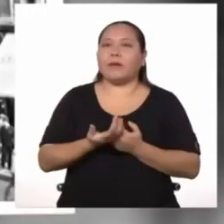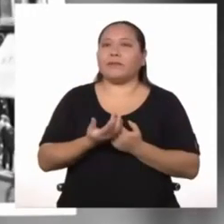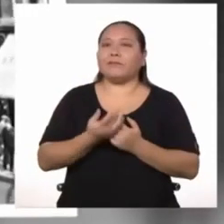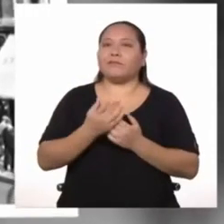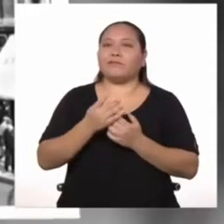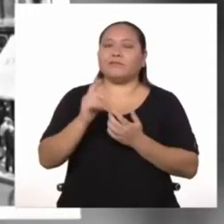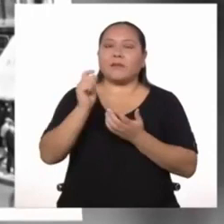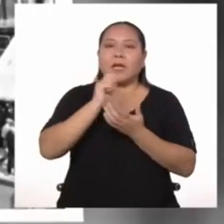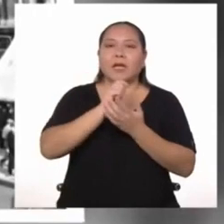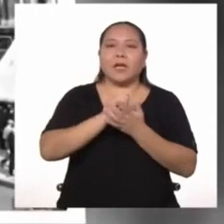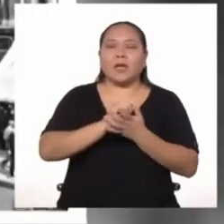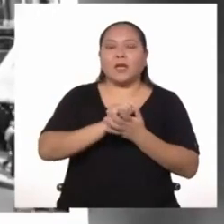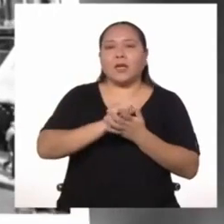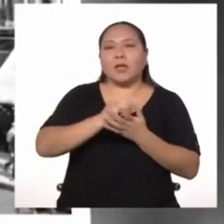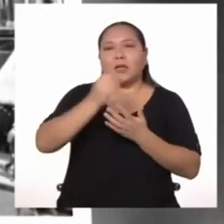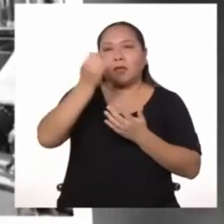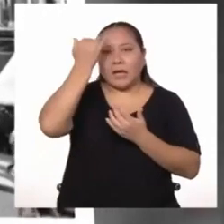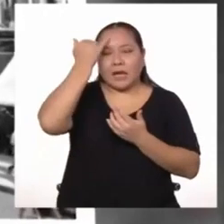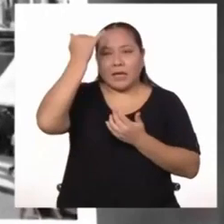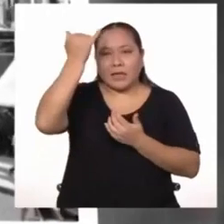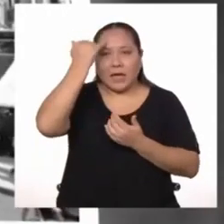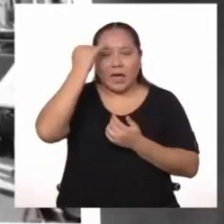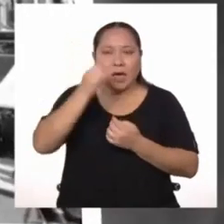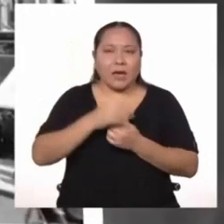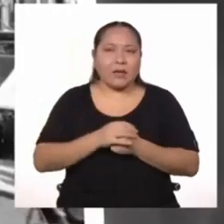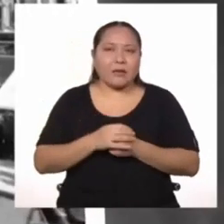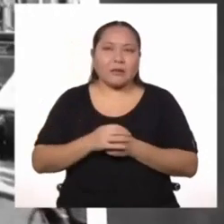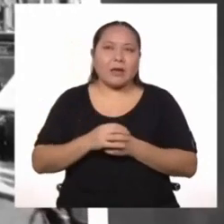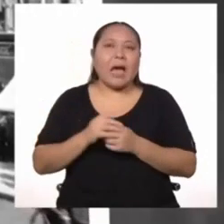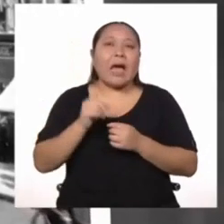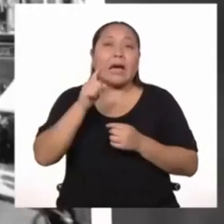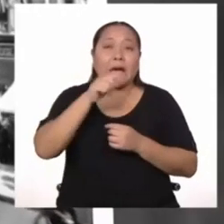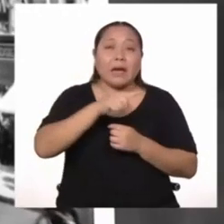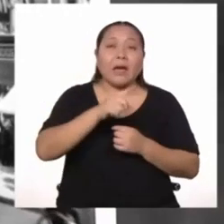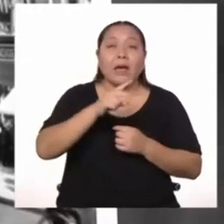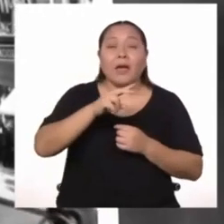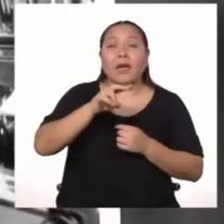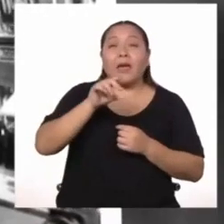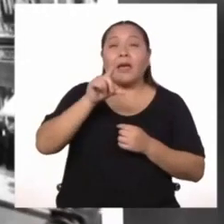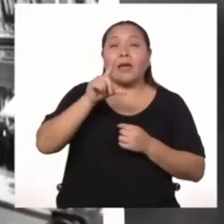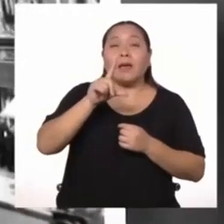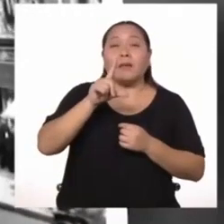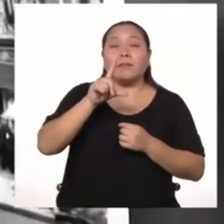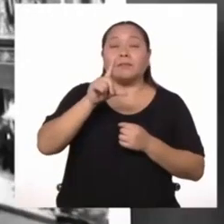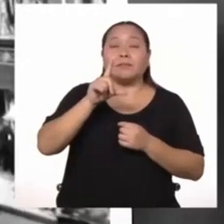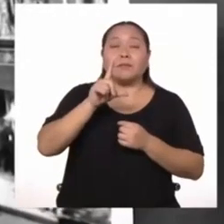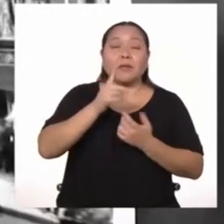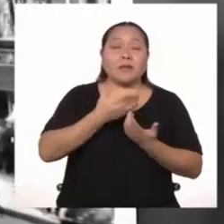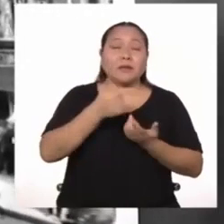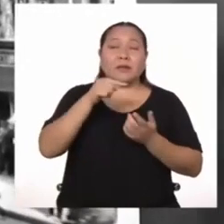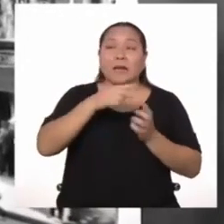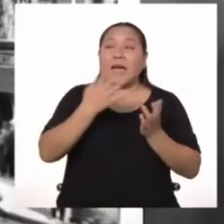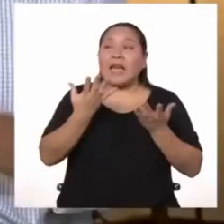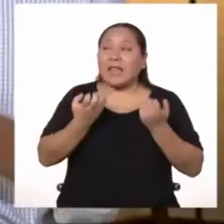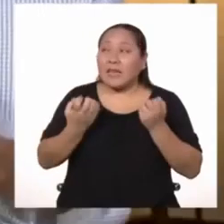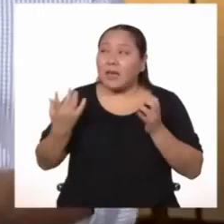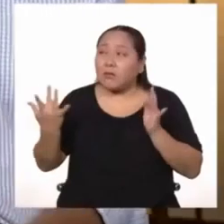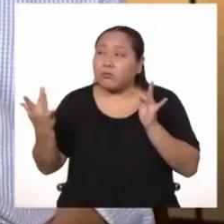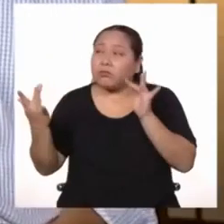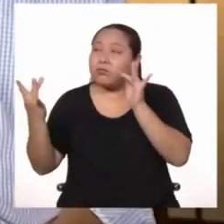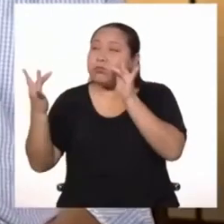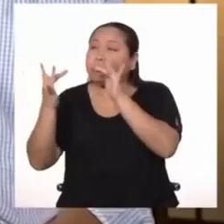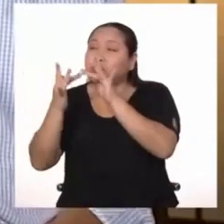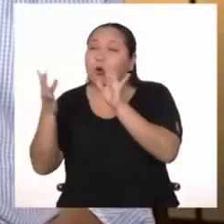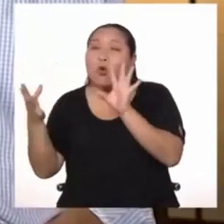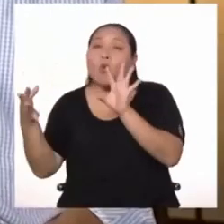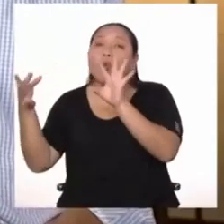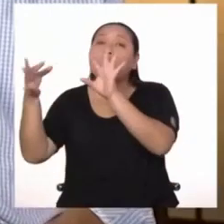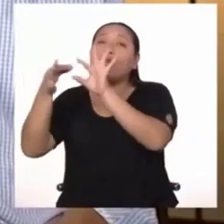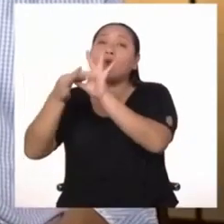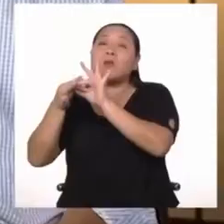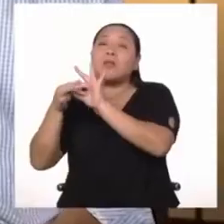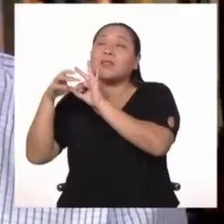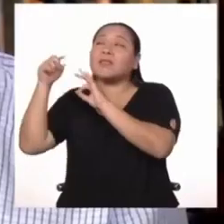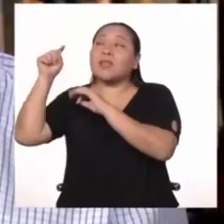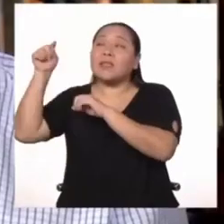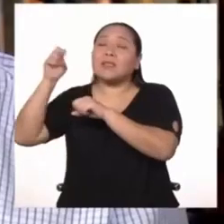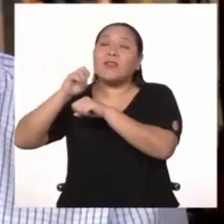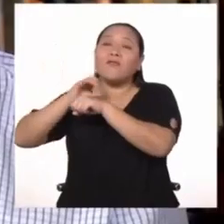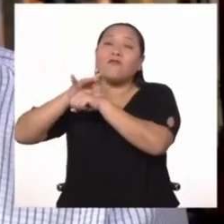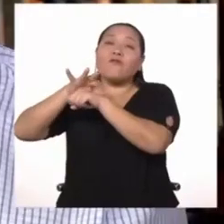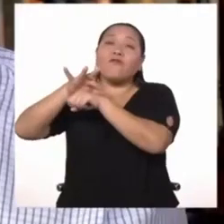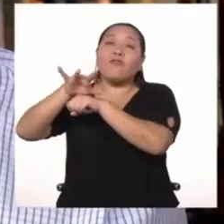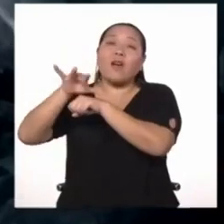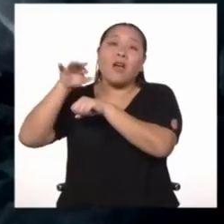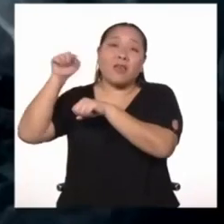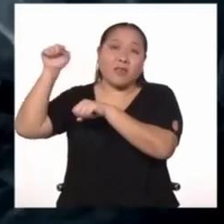asociación con la esfera británica, digamos, un poco para compensar la enorme influencia que había tenido España